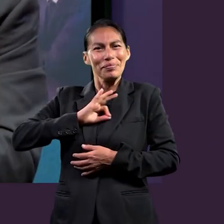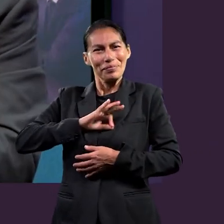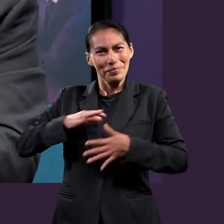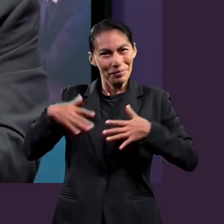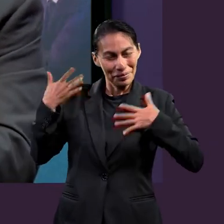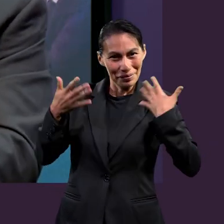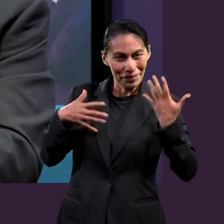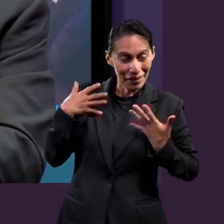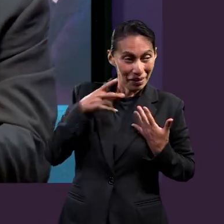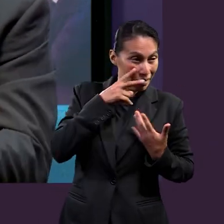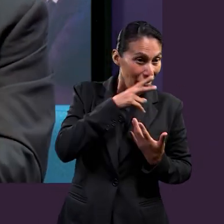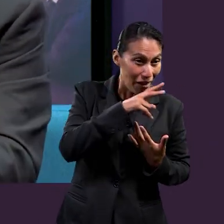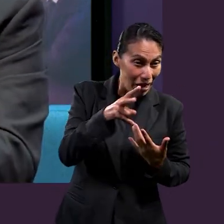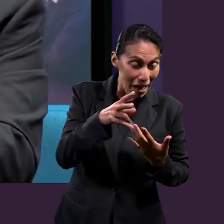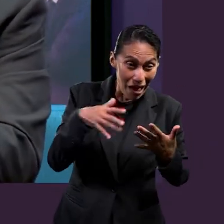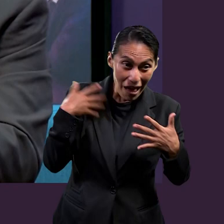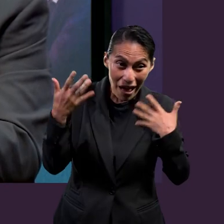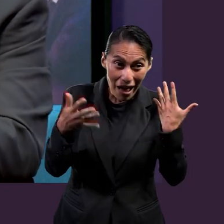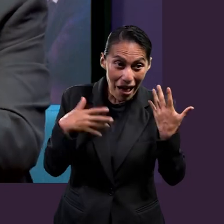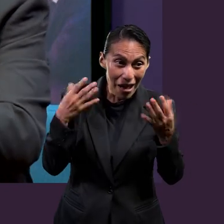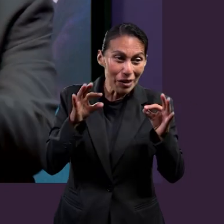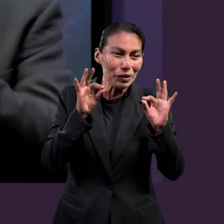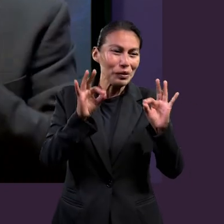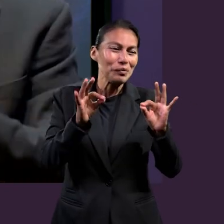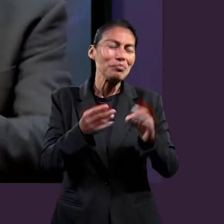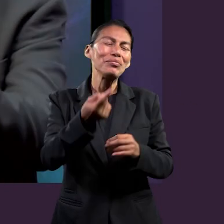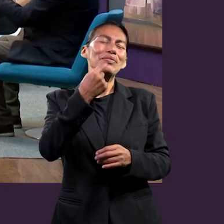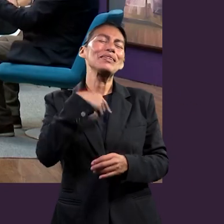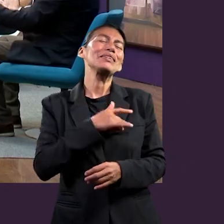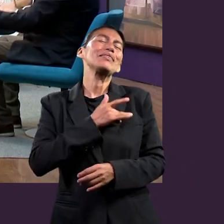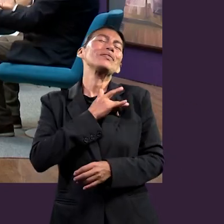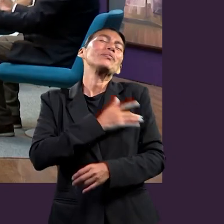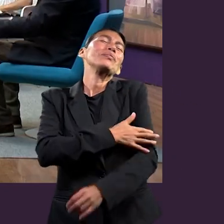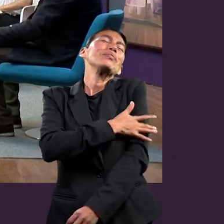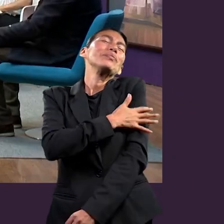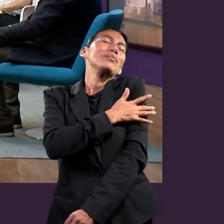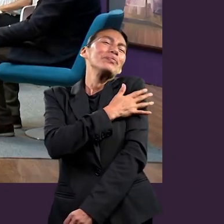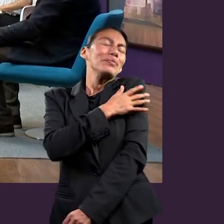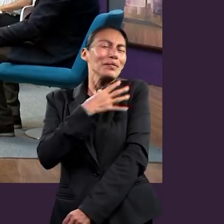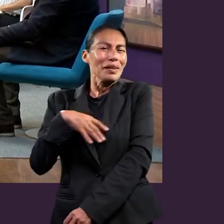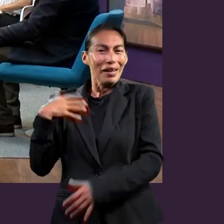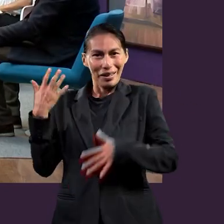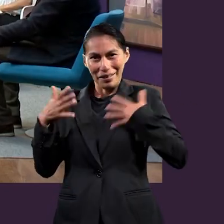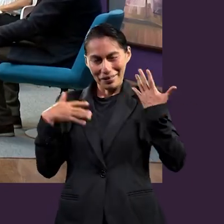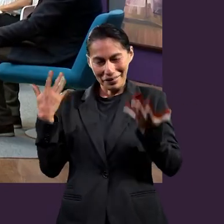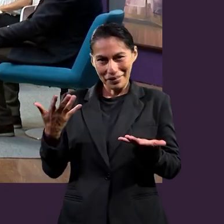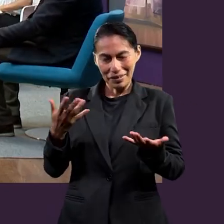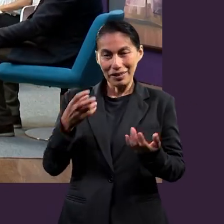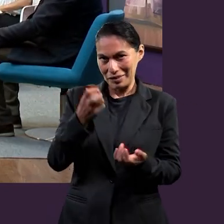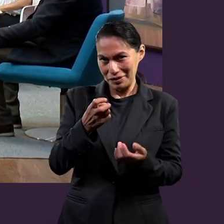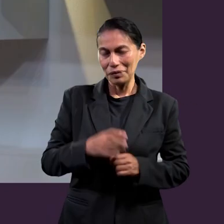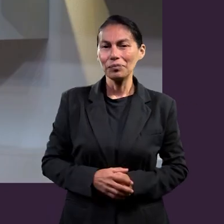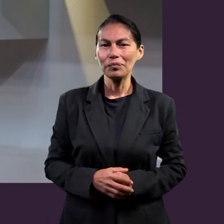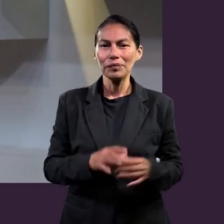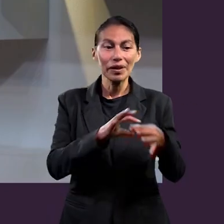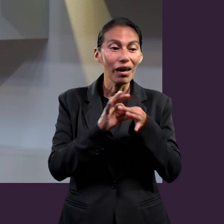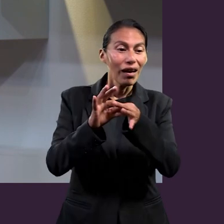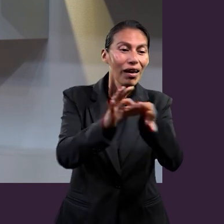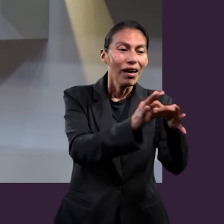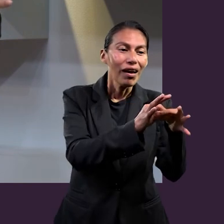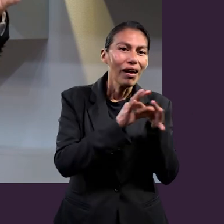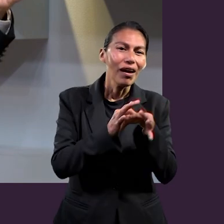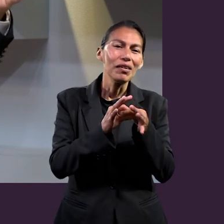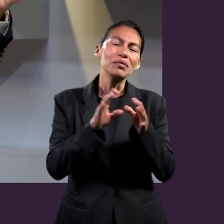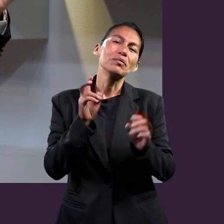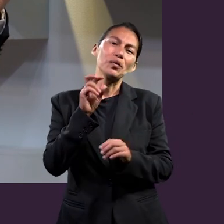generas algo, bienestar, y ese bienestar también se transforma, se te regresa de alguna u otra forma. Ok, muy bien. Bien,